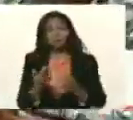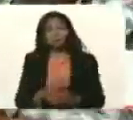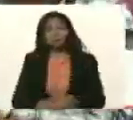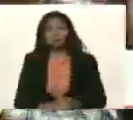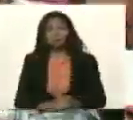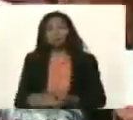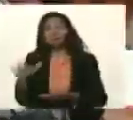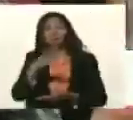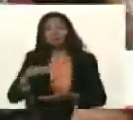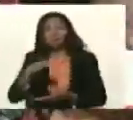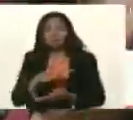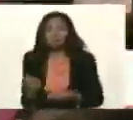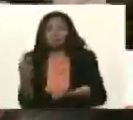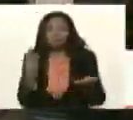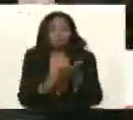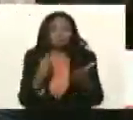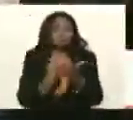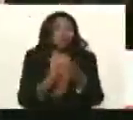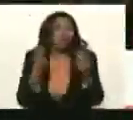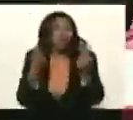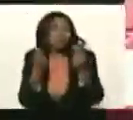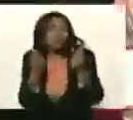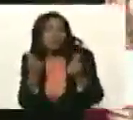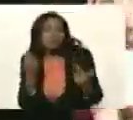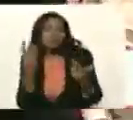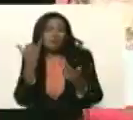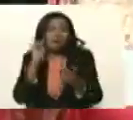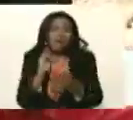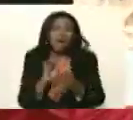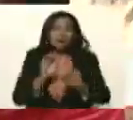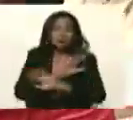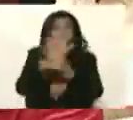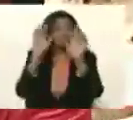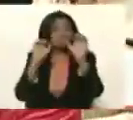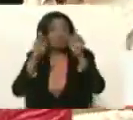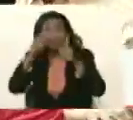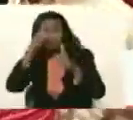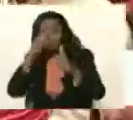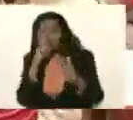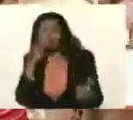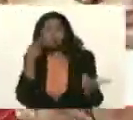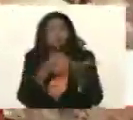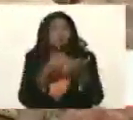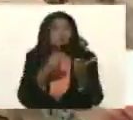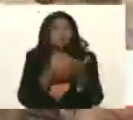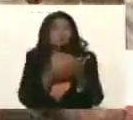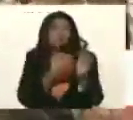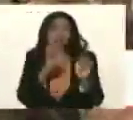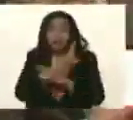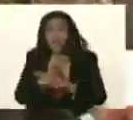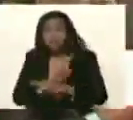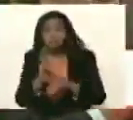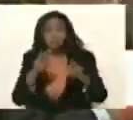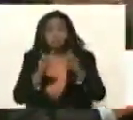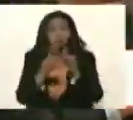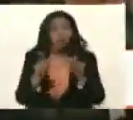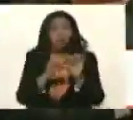donde invirtamos los recursos temprano, empezando el año, le entreguemos los recursos.